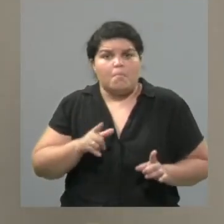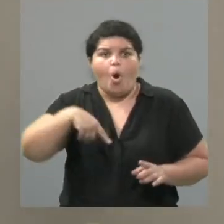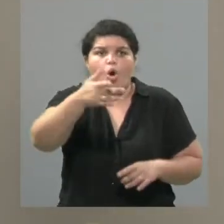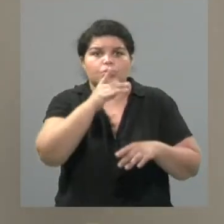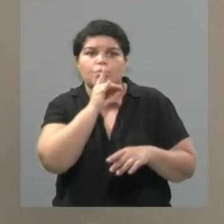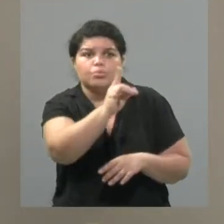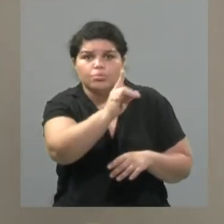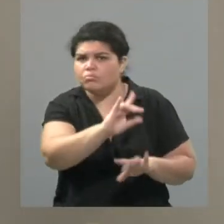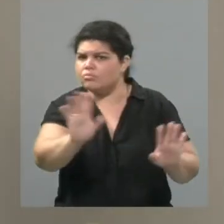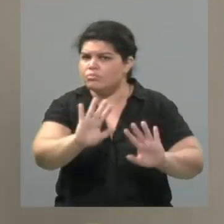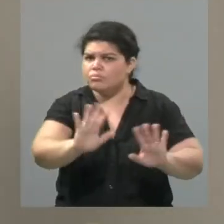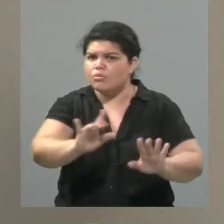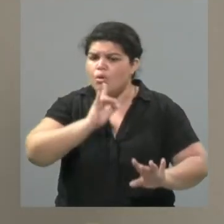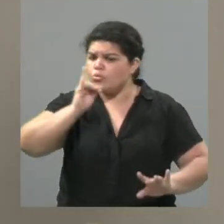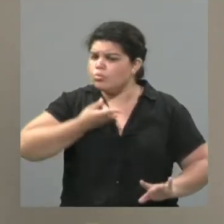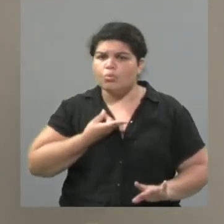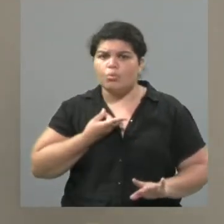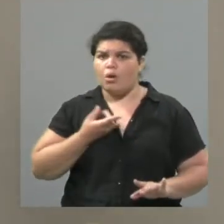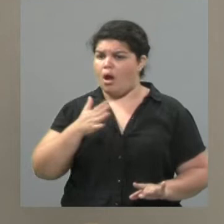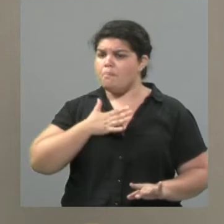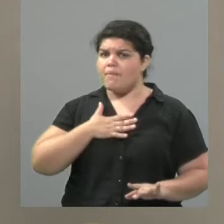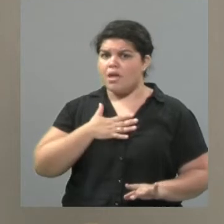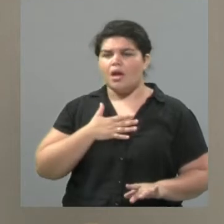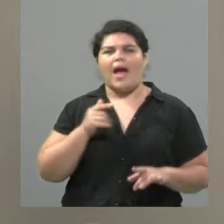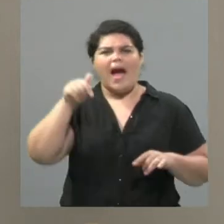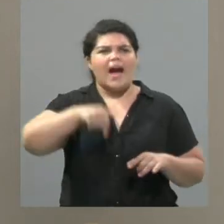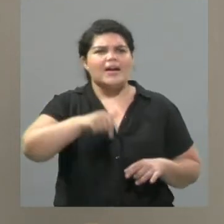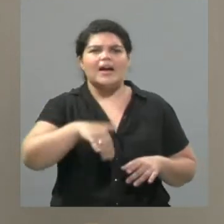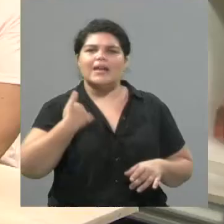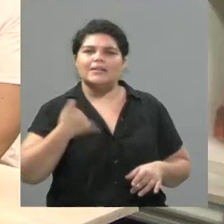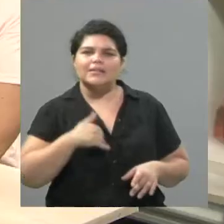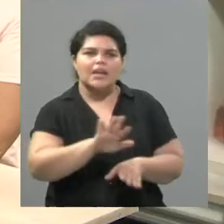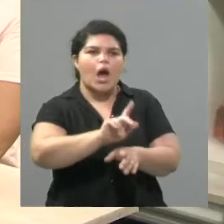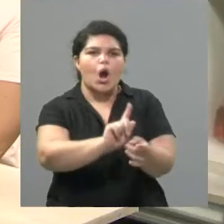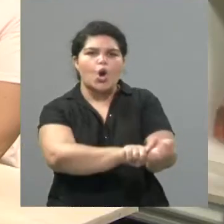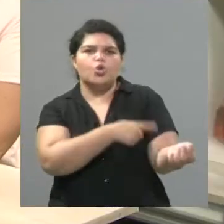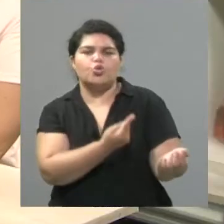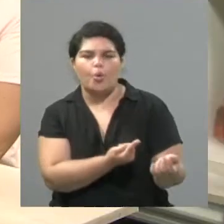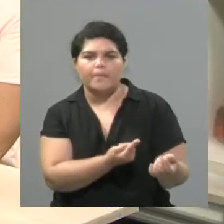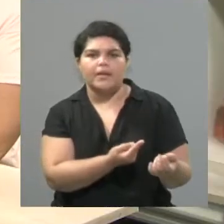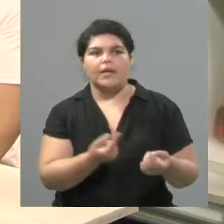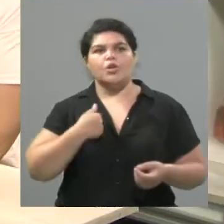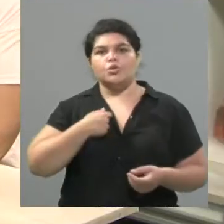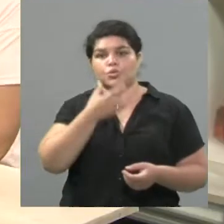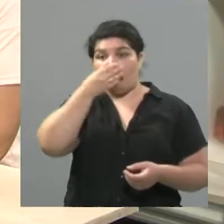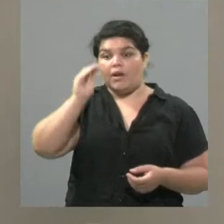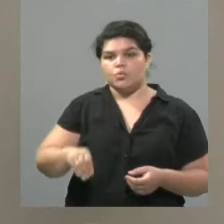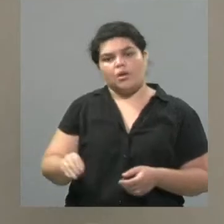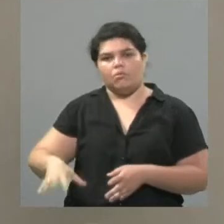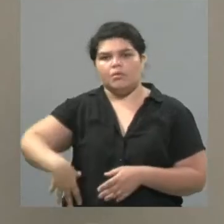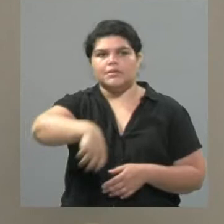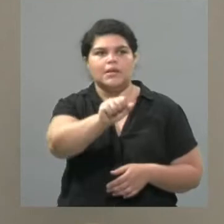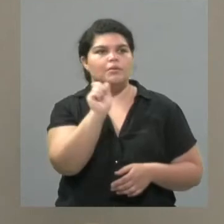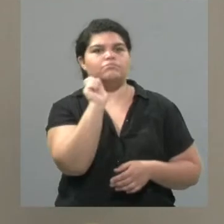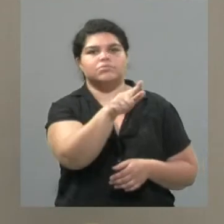a decir, ok, no la hago yo porque lo va a hacer otro. Sí, en eso delegamos. Otro será la cargo, decían. Y creo que es hora